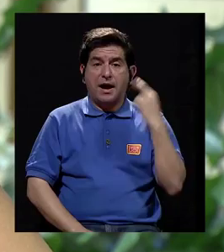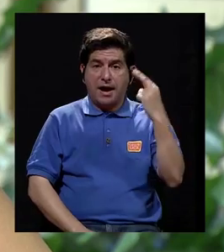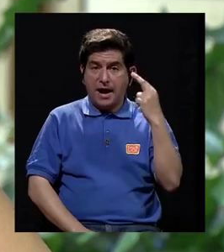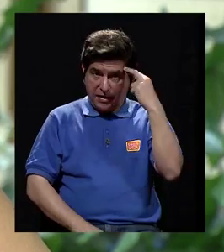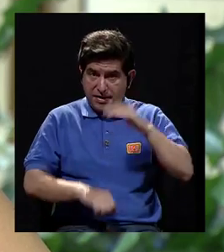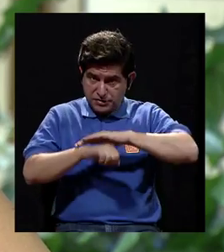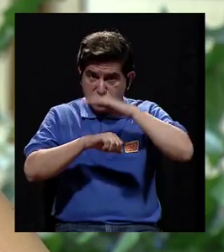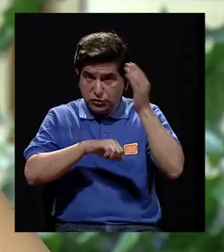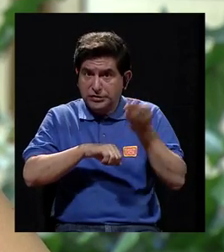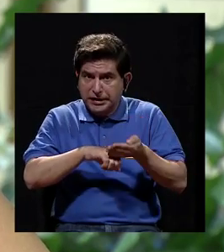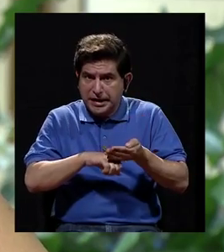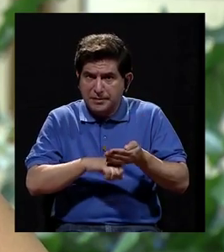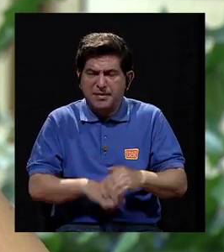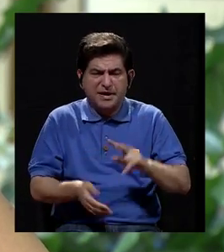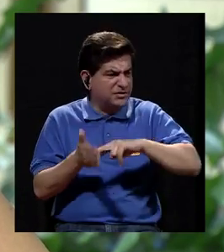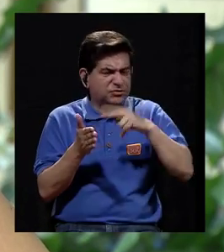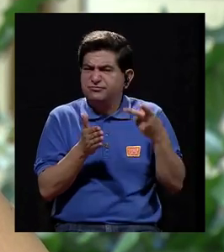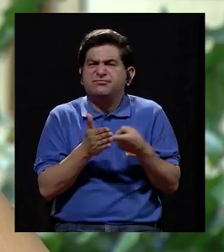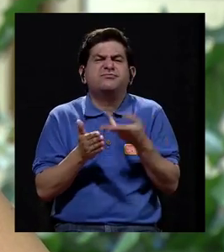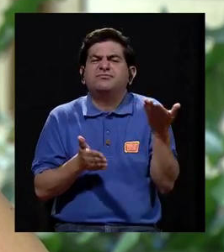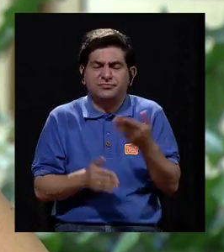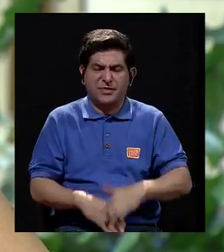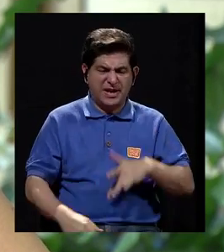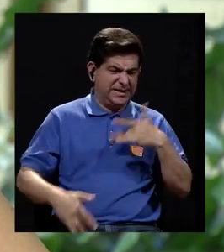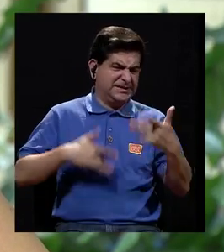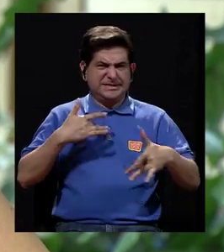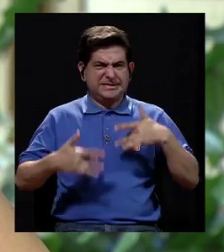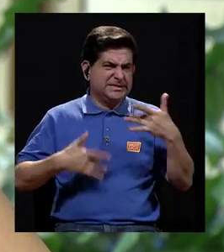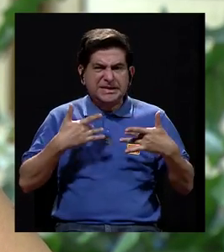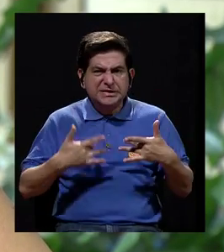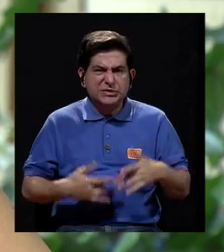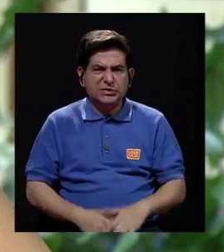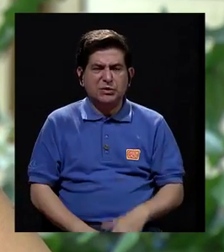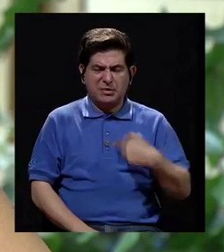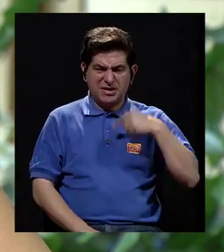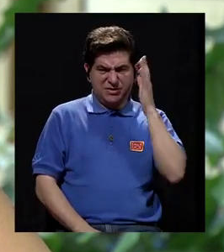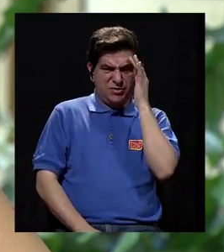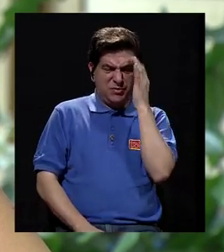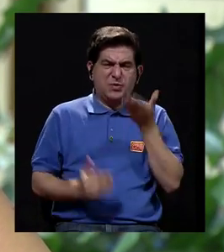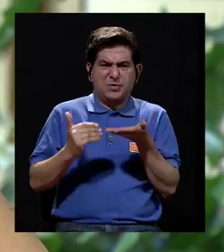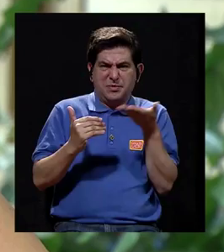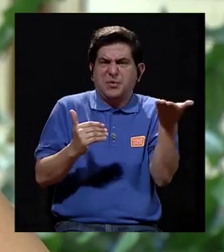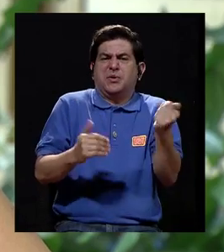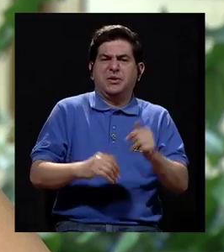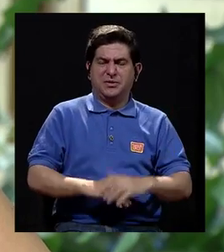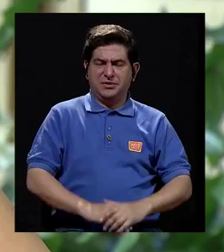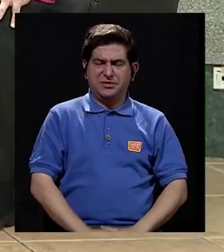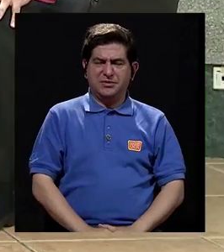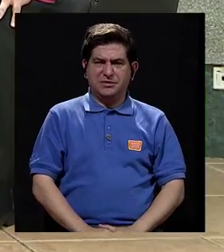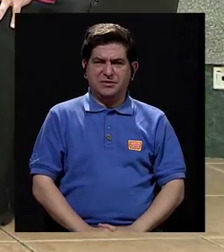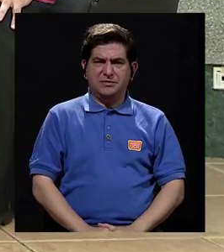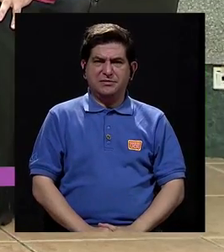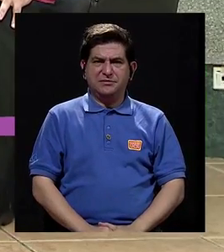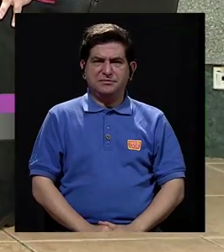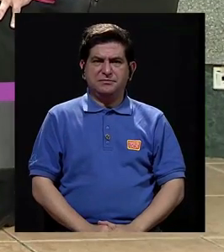inducida por el embarazo. ¿En qué consiste? ¿Síntomas? ¿Cuándo debo preocuparme? ¿Verdad?